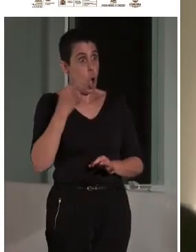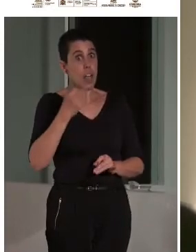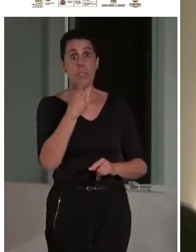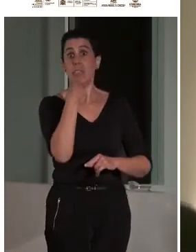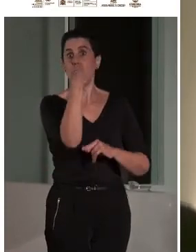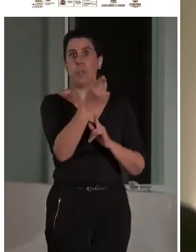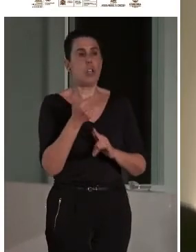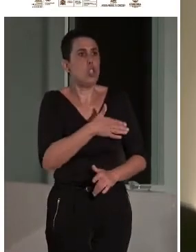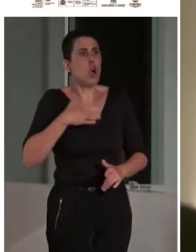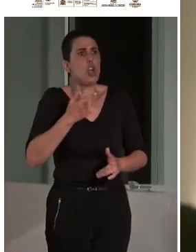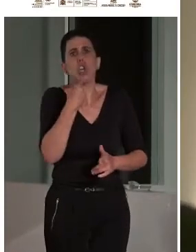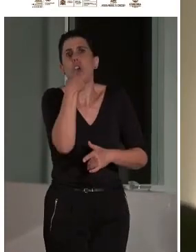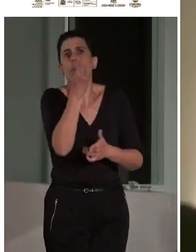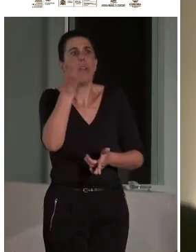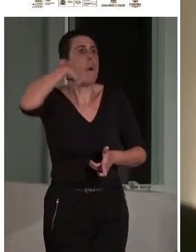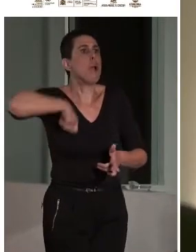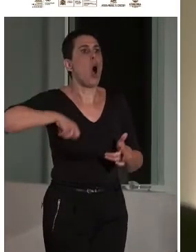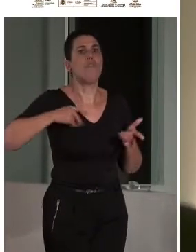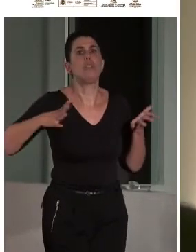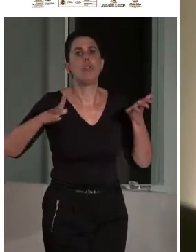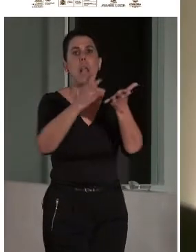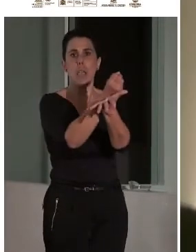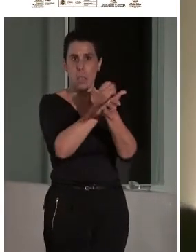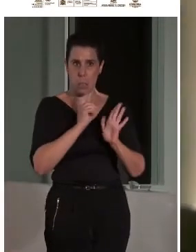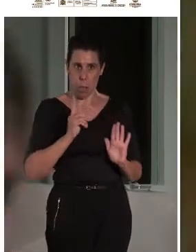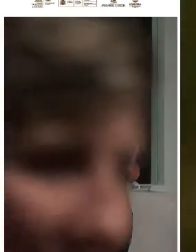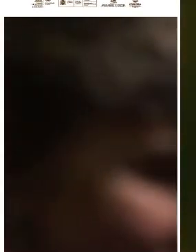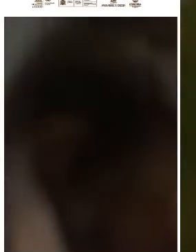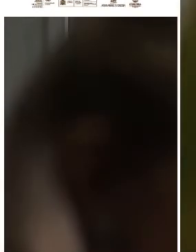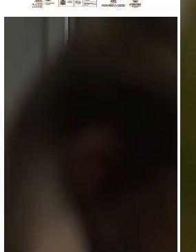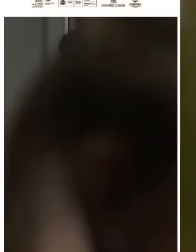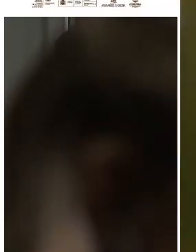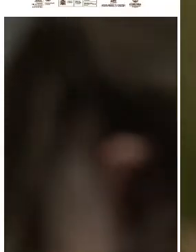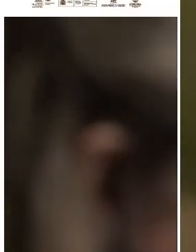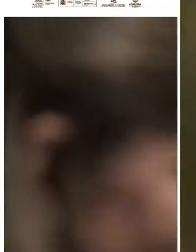quiero generalizar, a lo mejor he dicho todos, no, no he querido decir todos en absoluto, muchos.